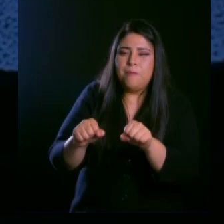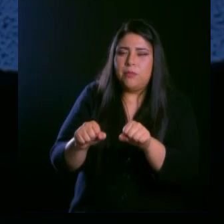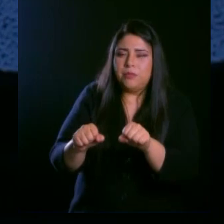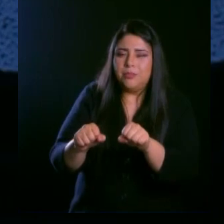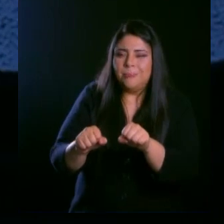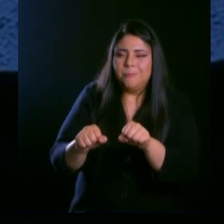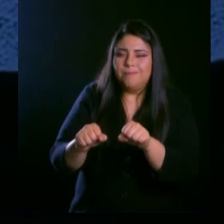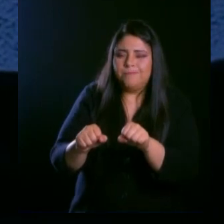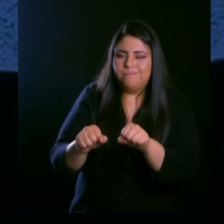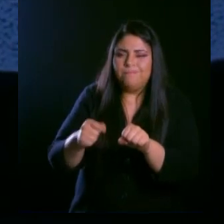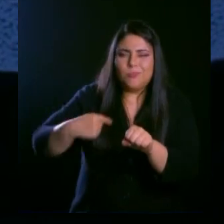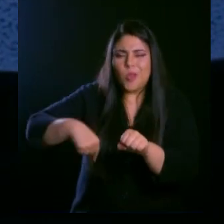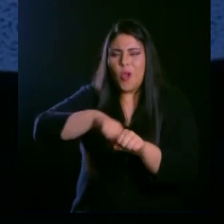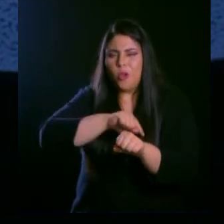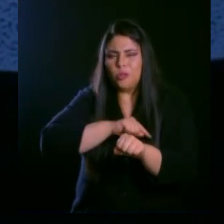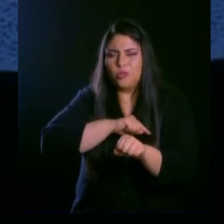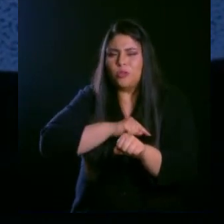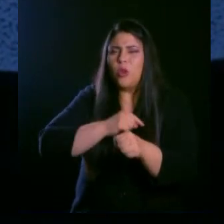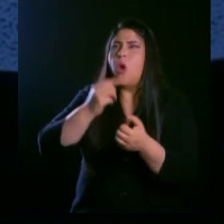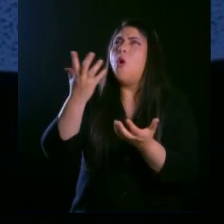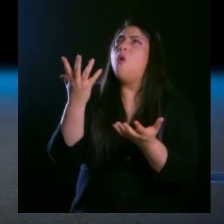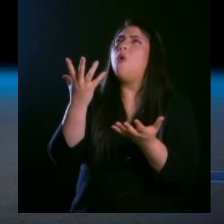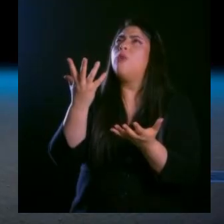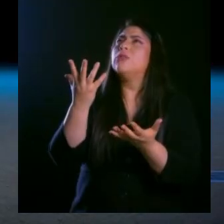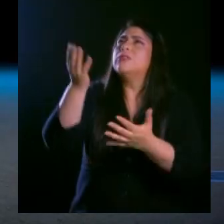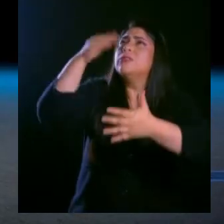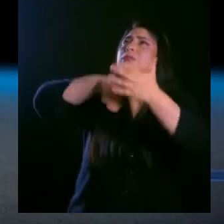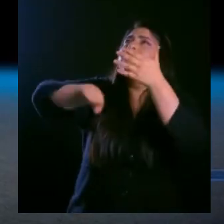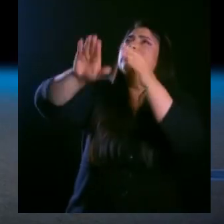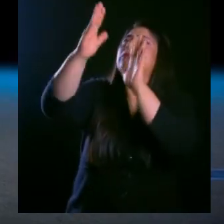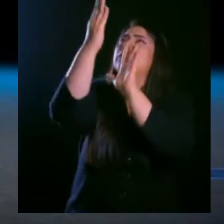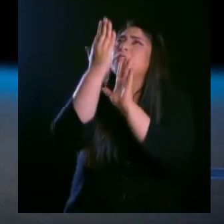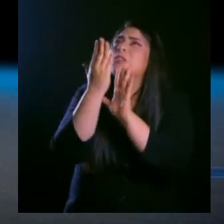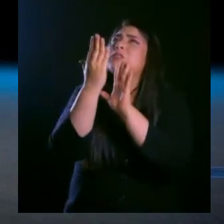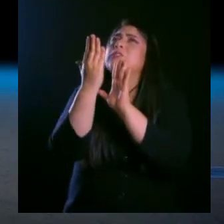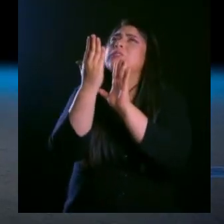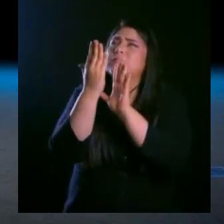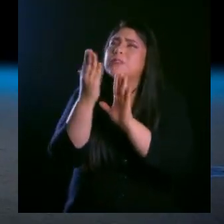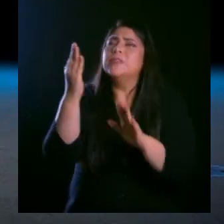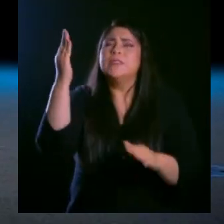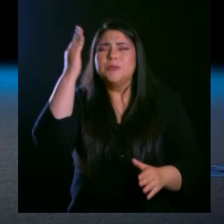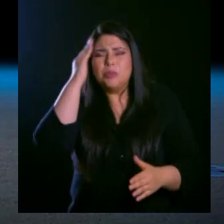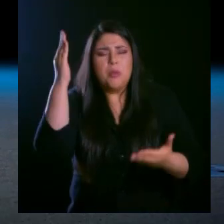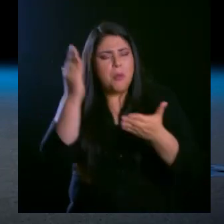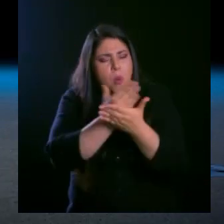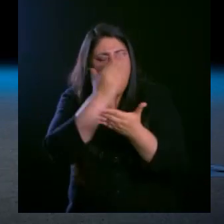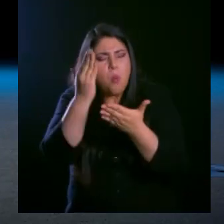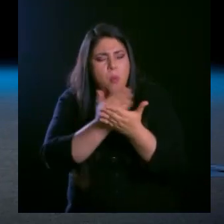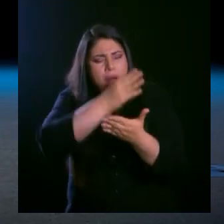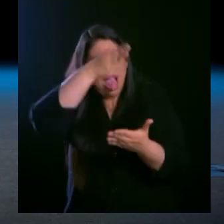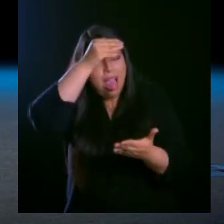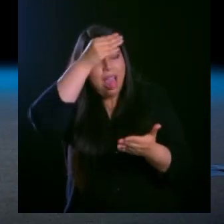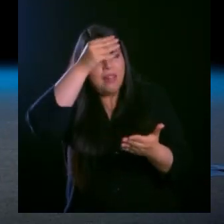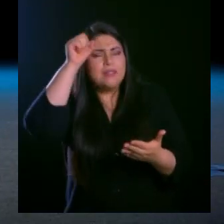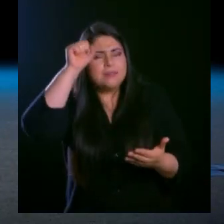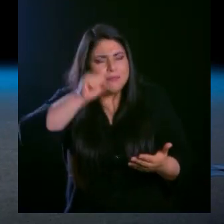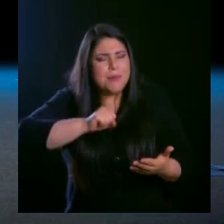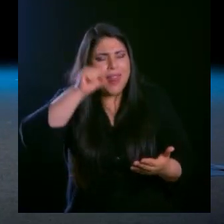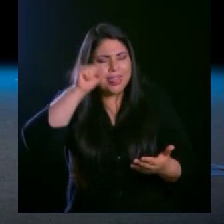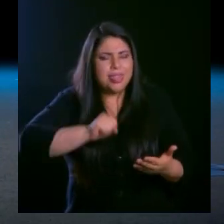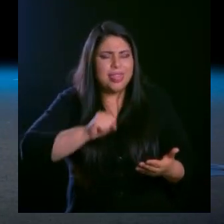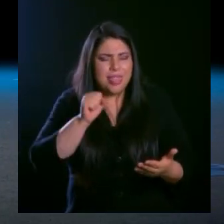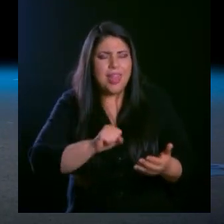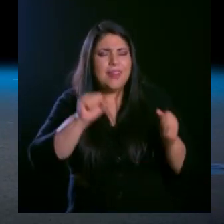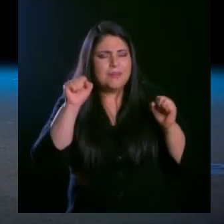Podemos ingresar a tu espíritu, podemos ingresar a tu comportamiento, podemos ingresar a tu mente, a tu palabra dice que podamos